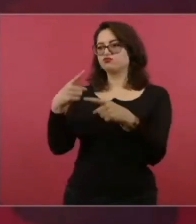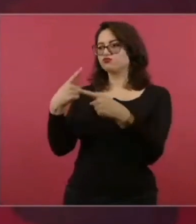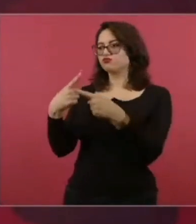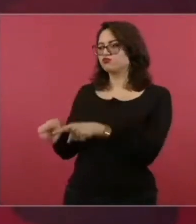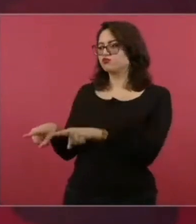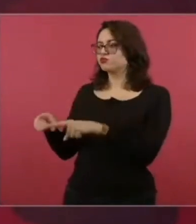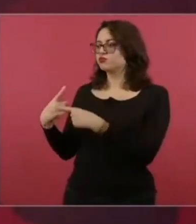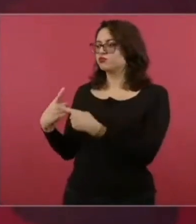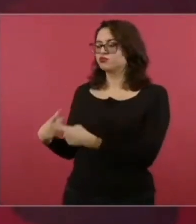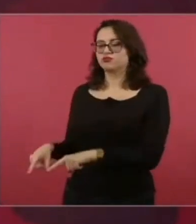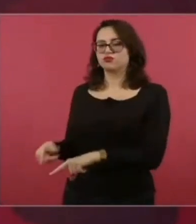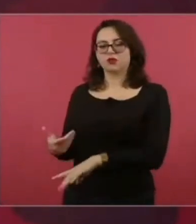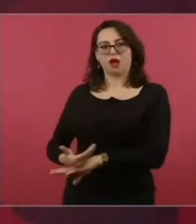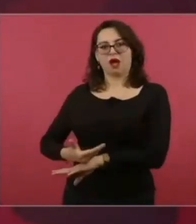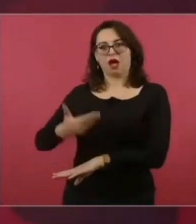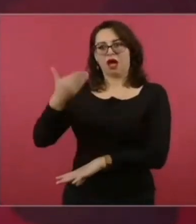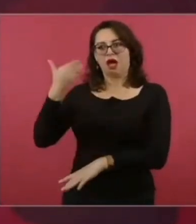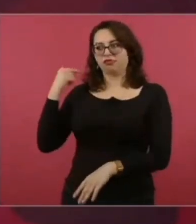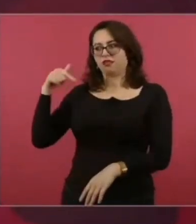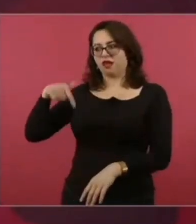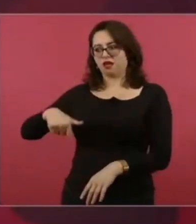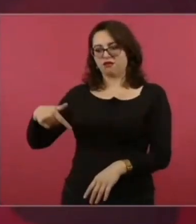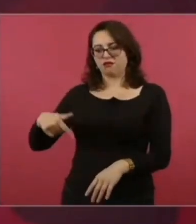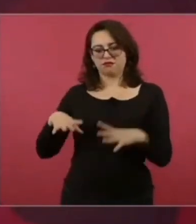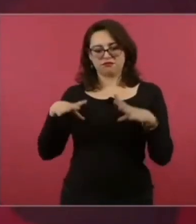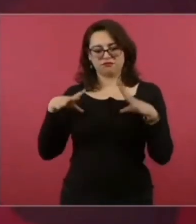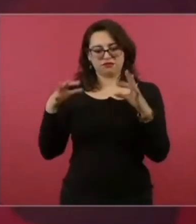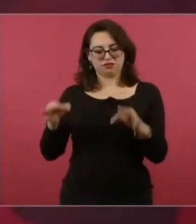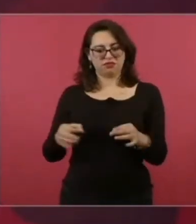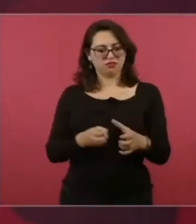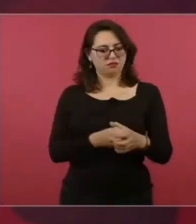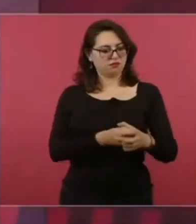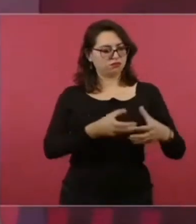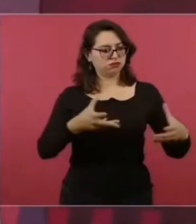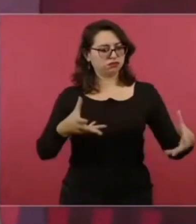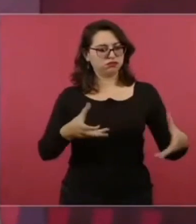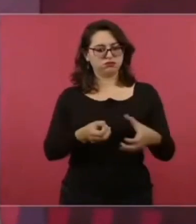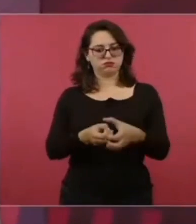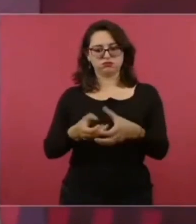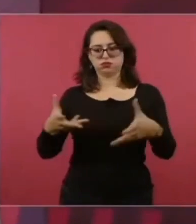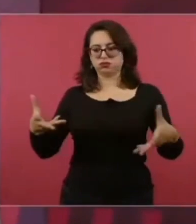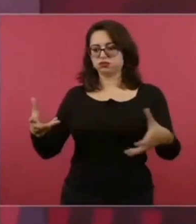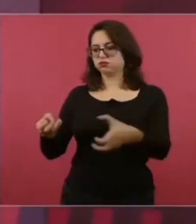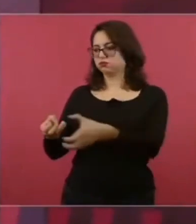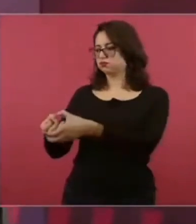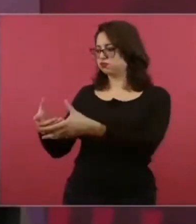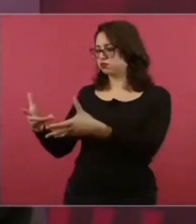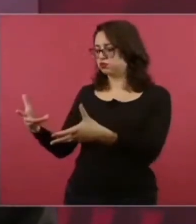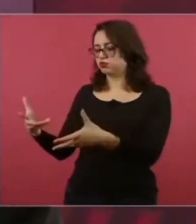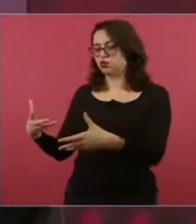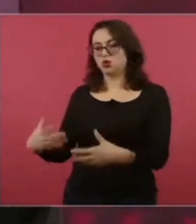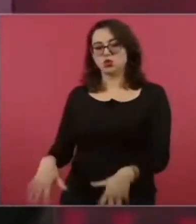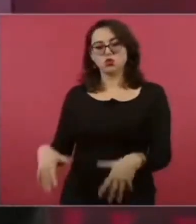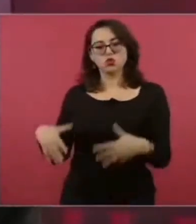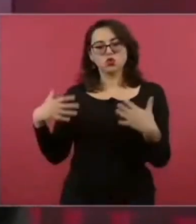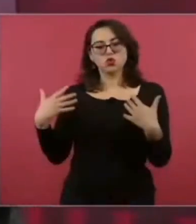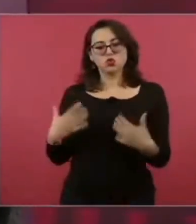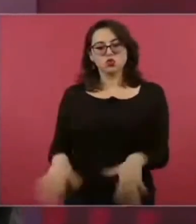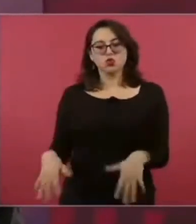en nuestro territorio, porque gracias a eso, como México,